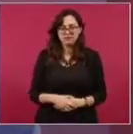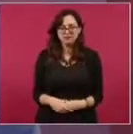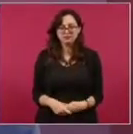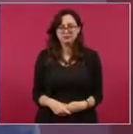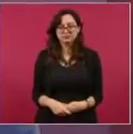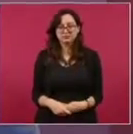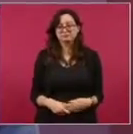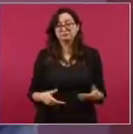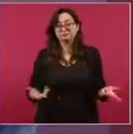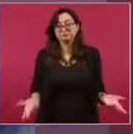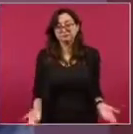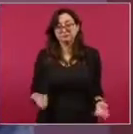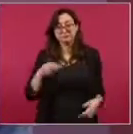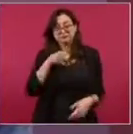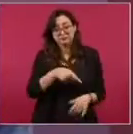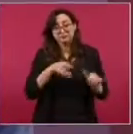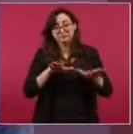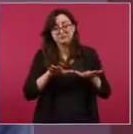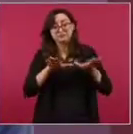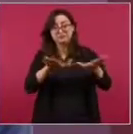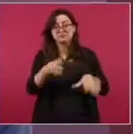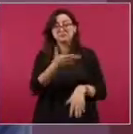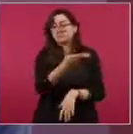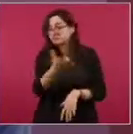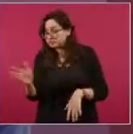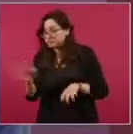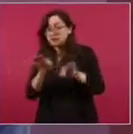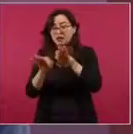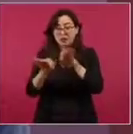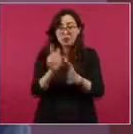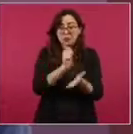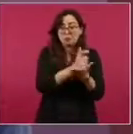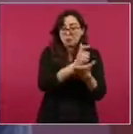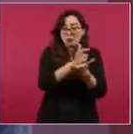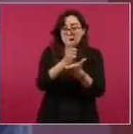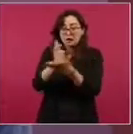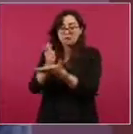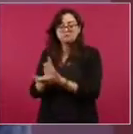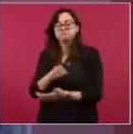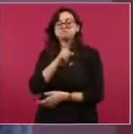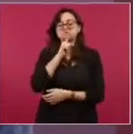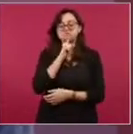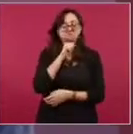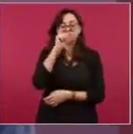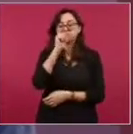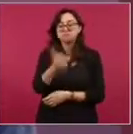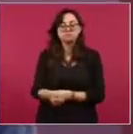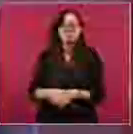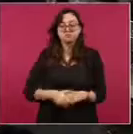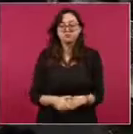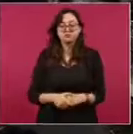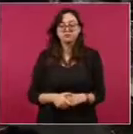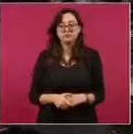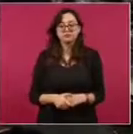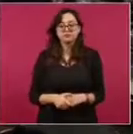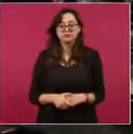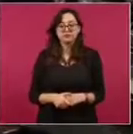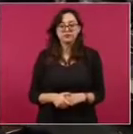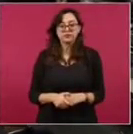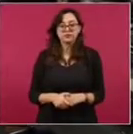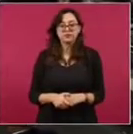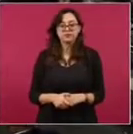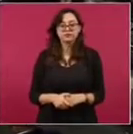Nosotros, para que no cerraran la